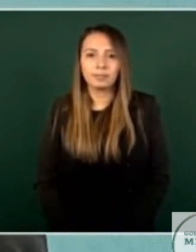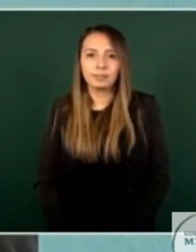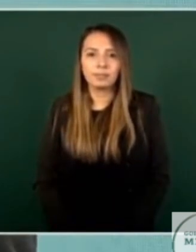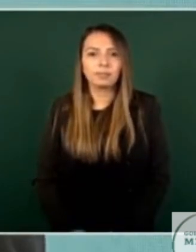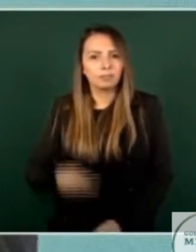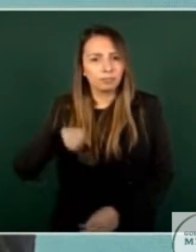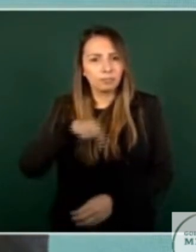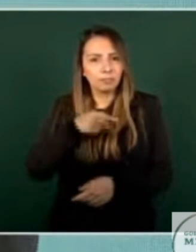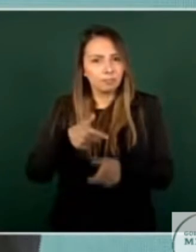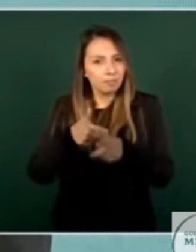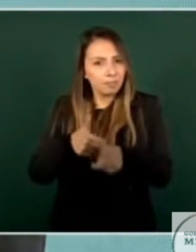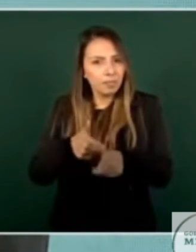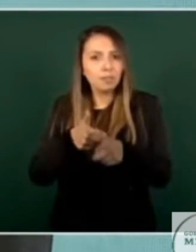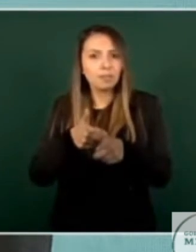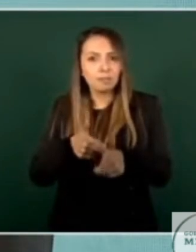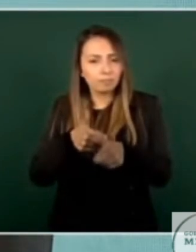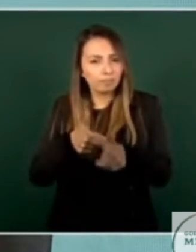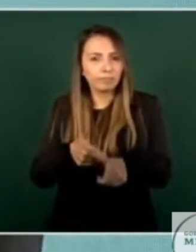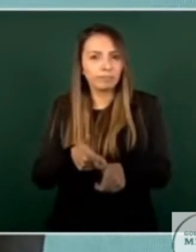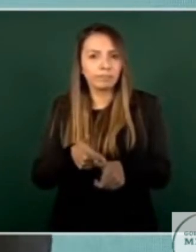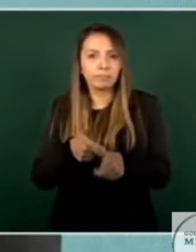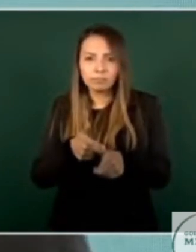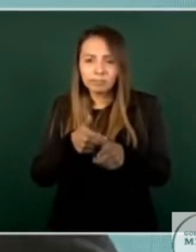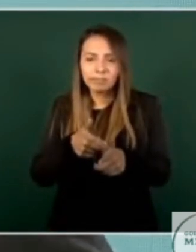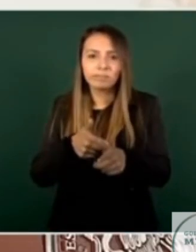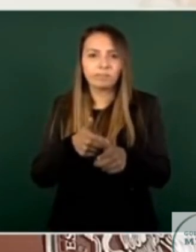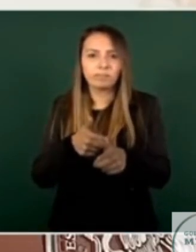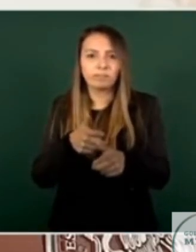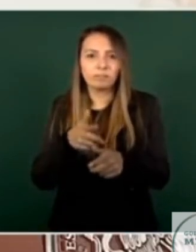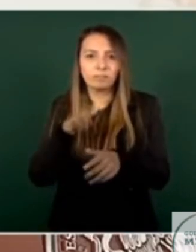vamos a continuar combatiendo